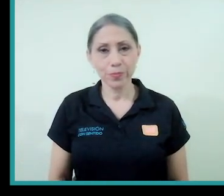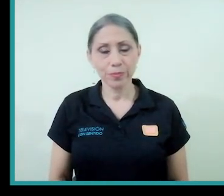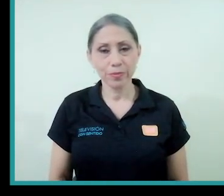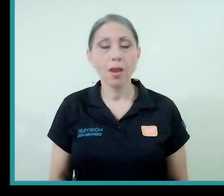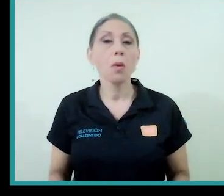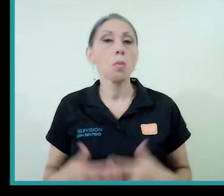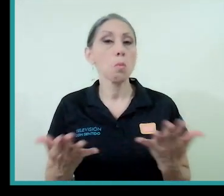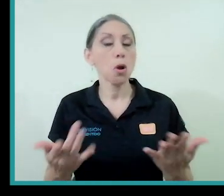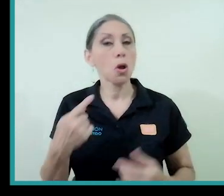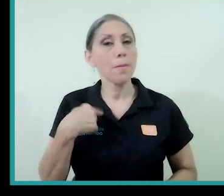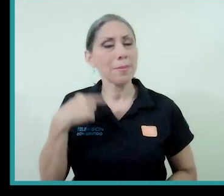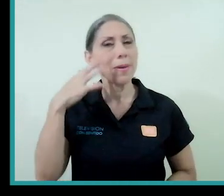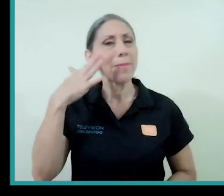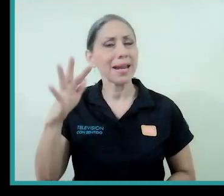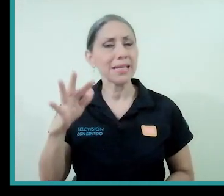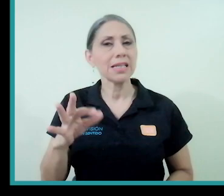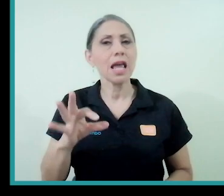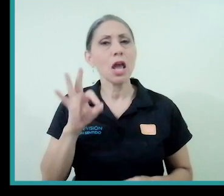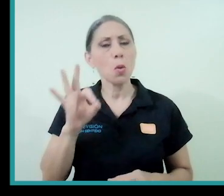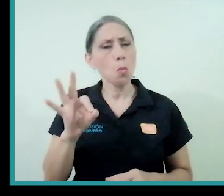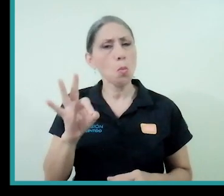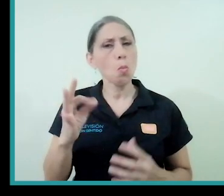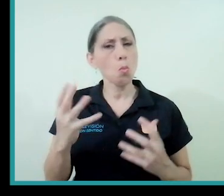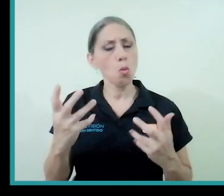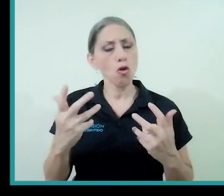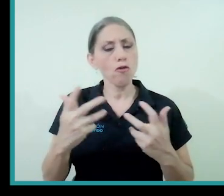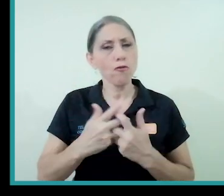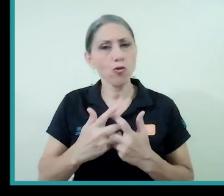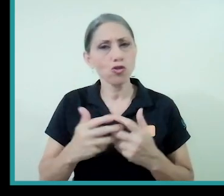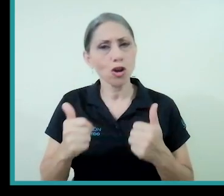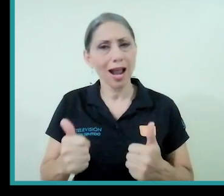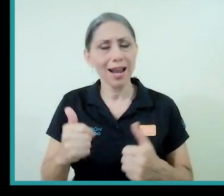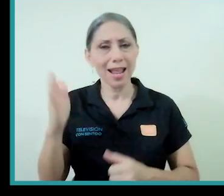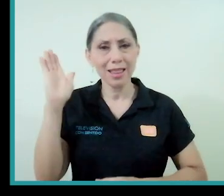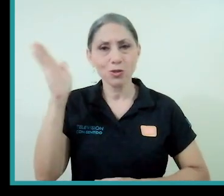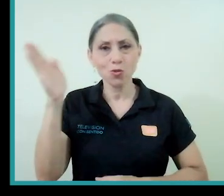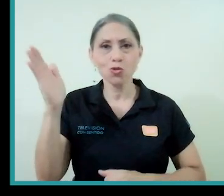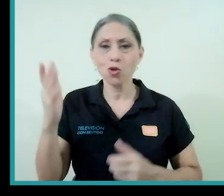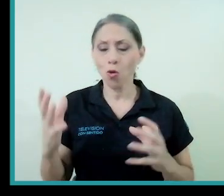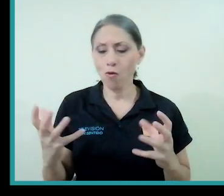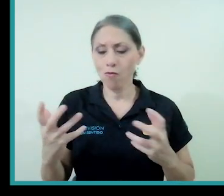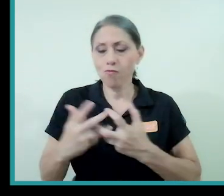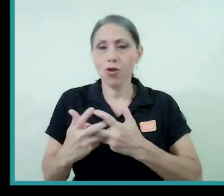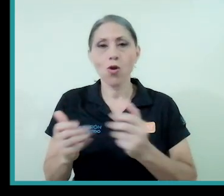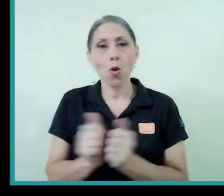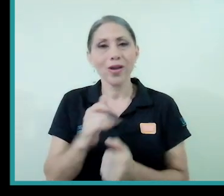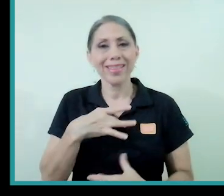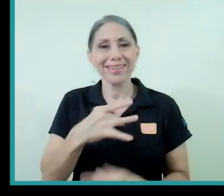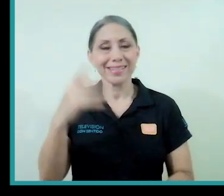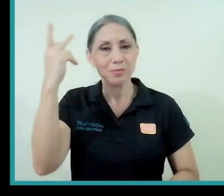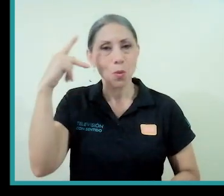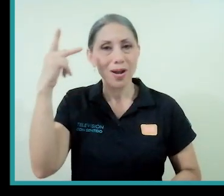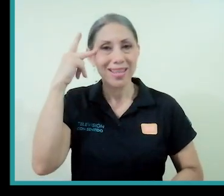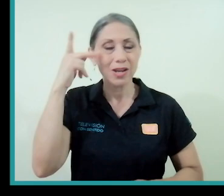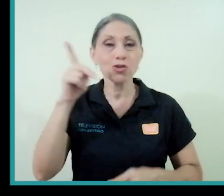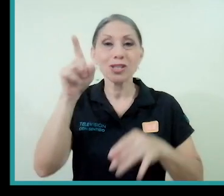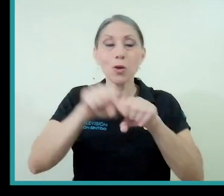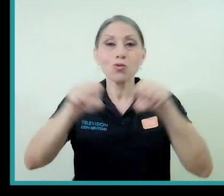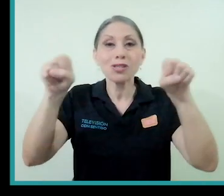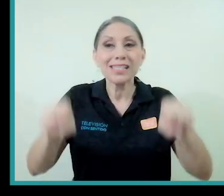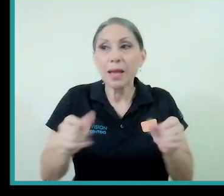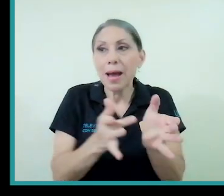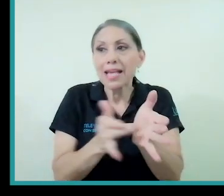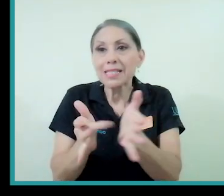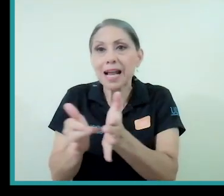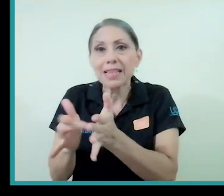Bueno, a mí me parece muy funcional el discurso, muy funcional para los intereses políticos, digamos, de un sistema extractivista